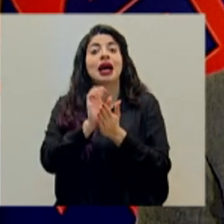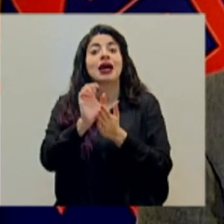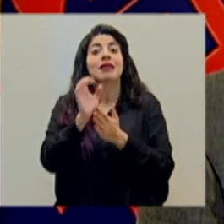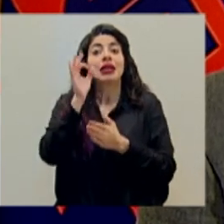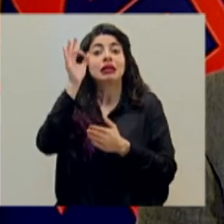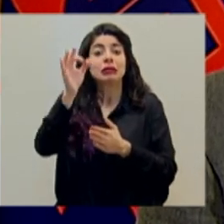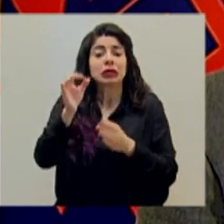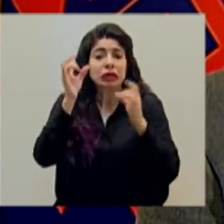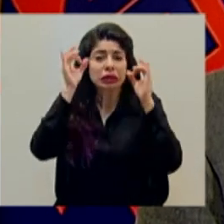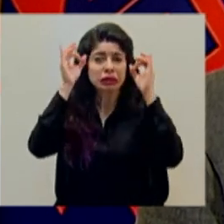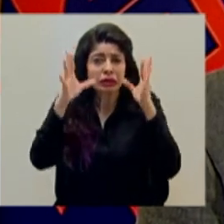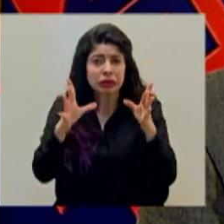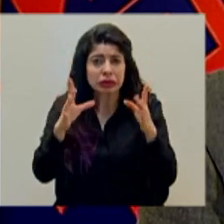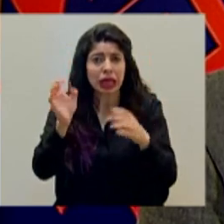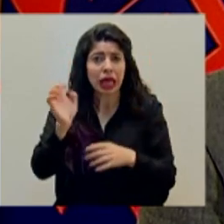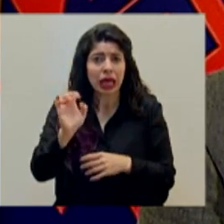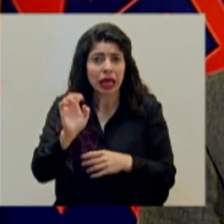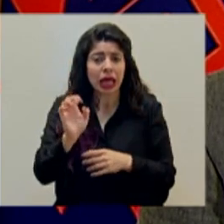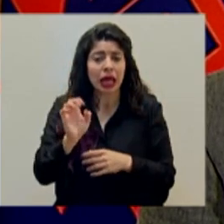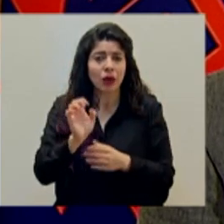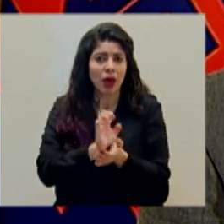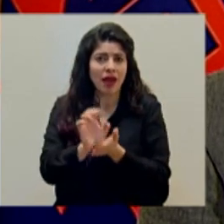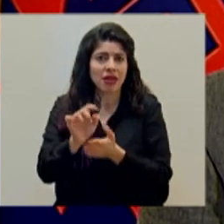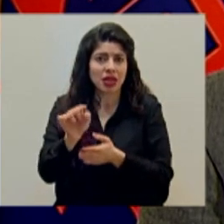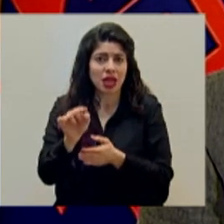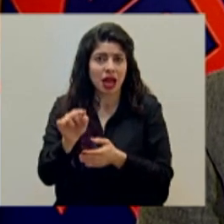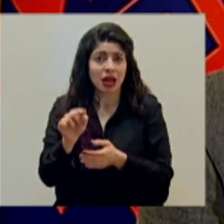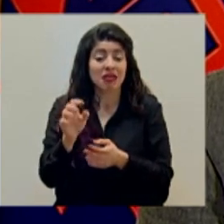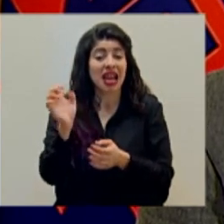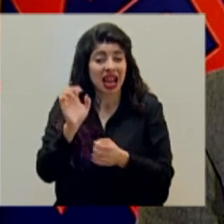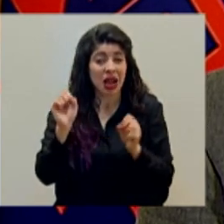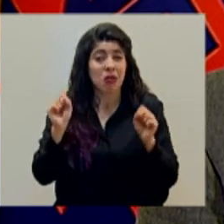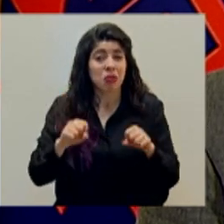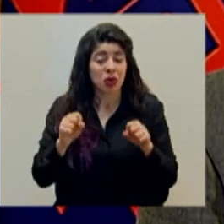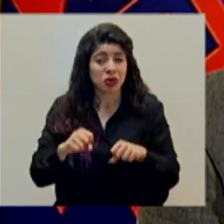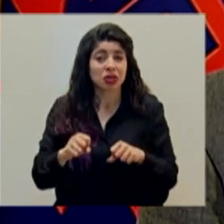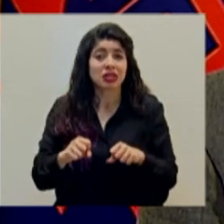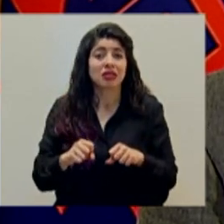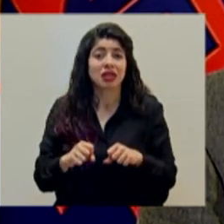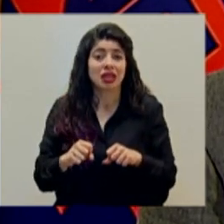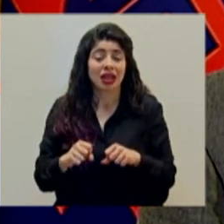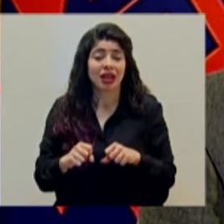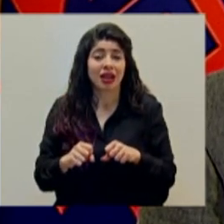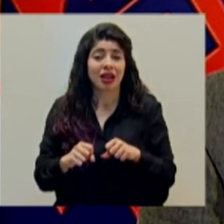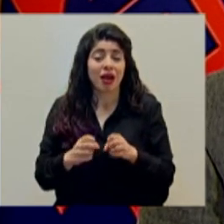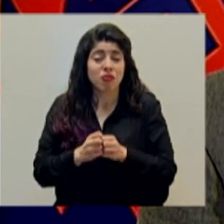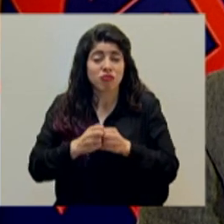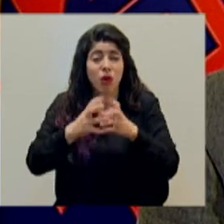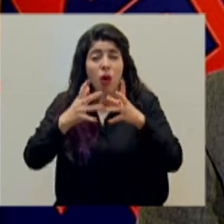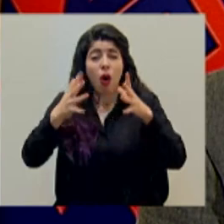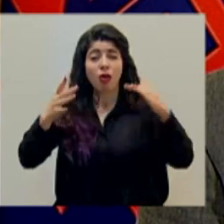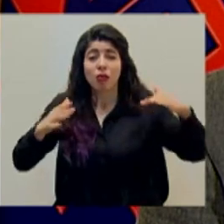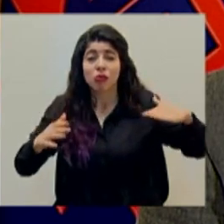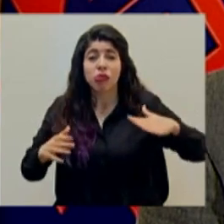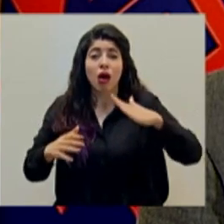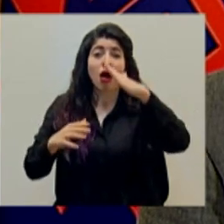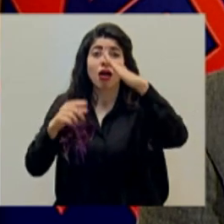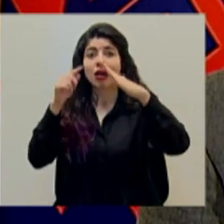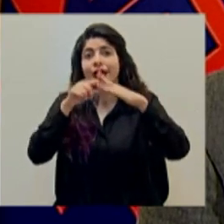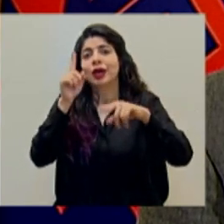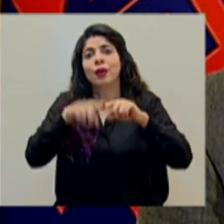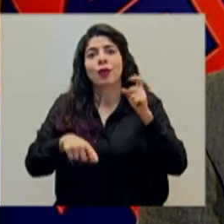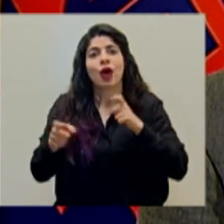crítica para el mes de enero que pudiéramos llegar a tener un incremento de la curva que no pudiéramos